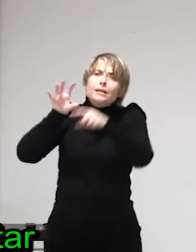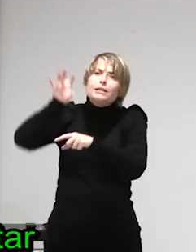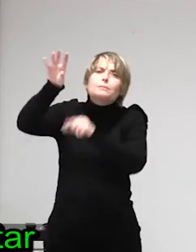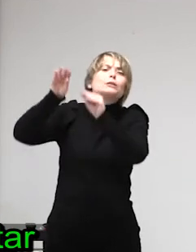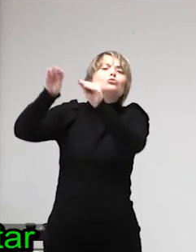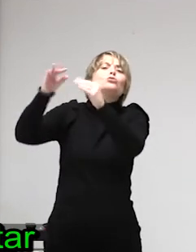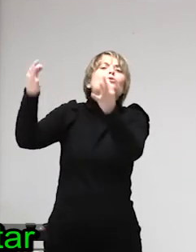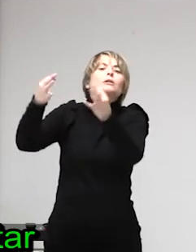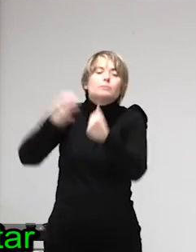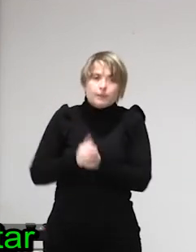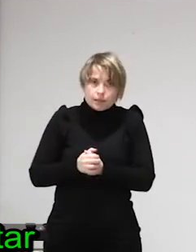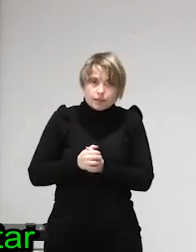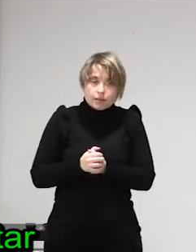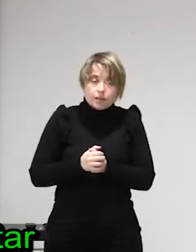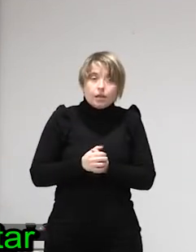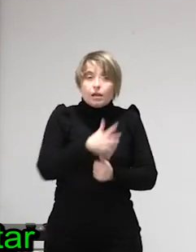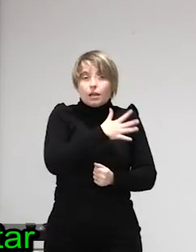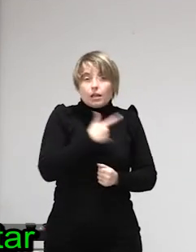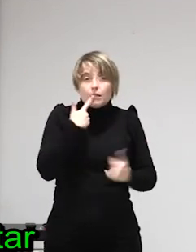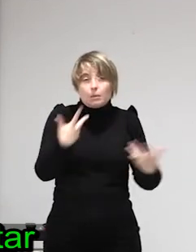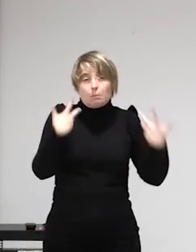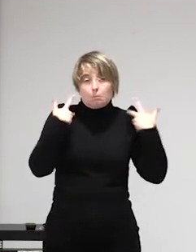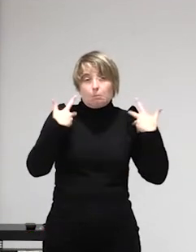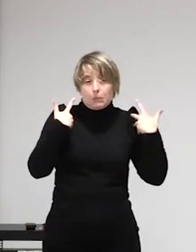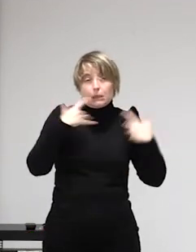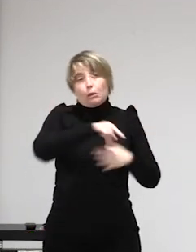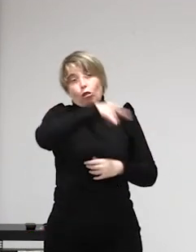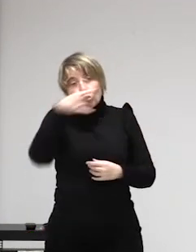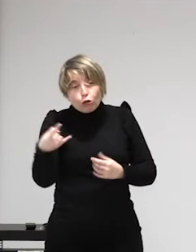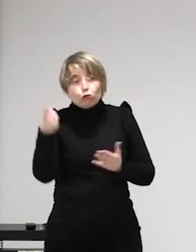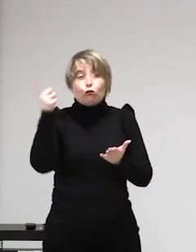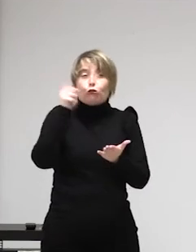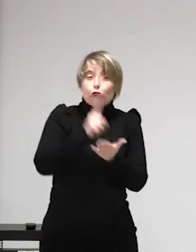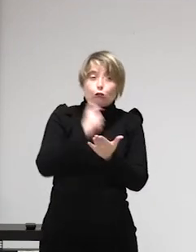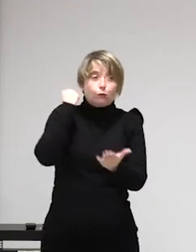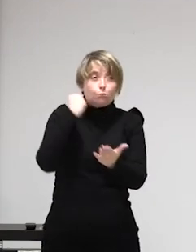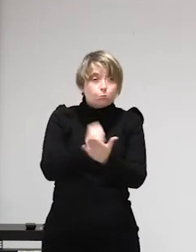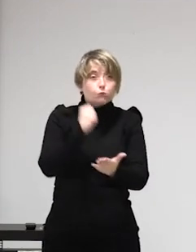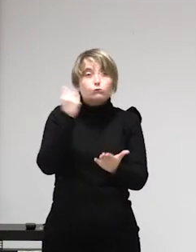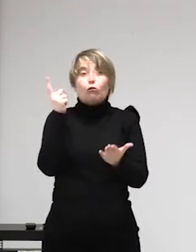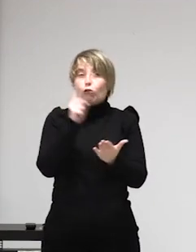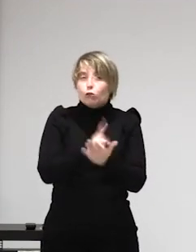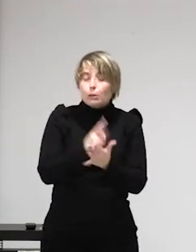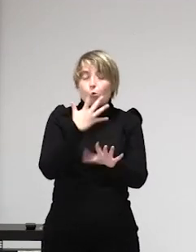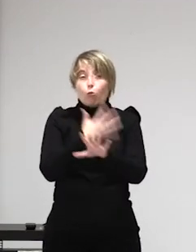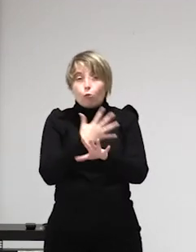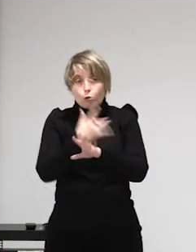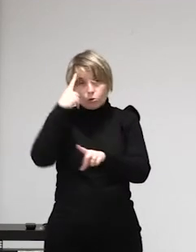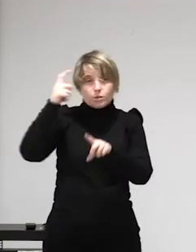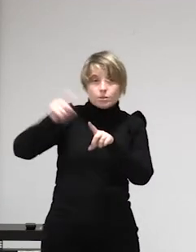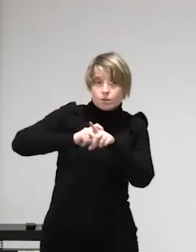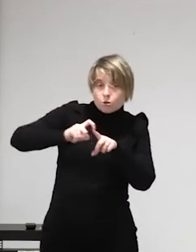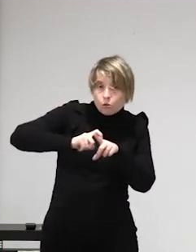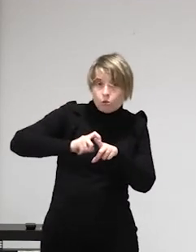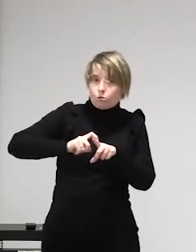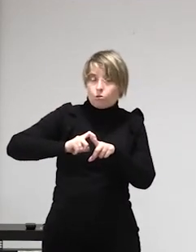y que no haya nadie forzado a estar porque las circunstancias no le dejan más alternativa pero